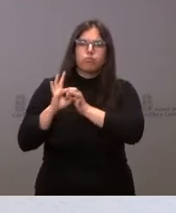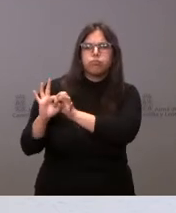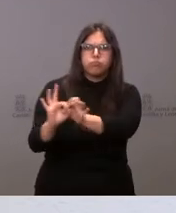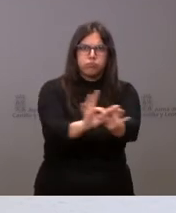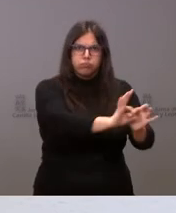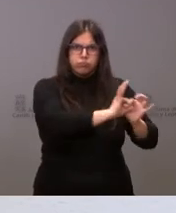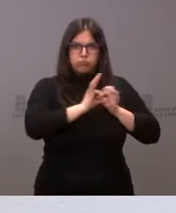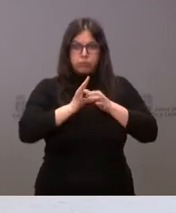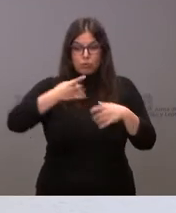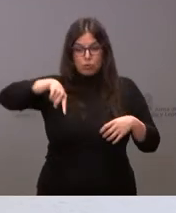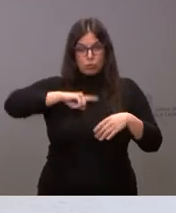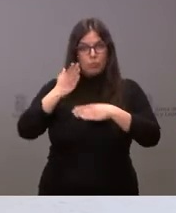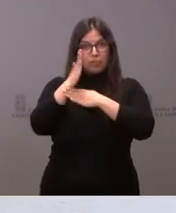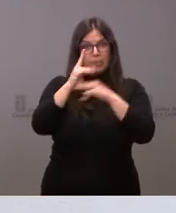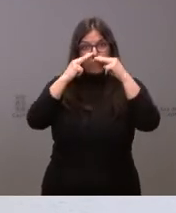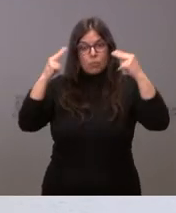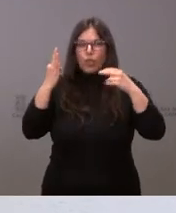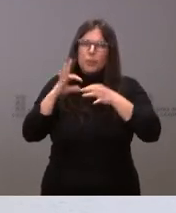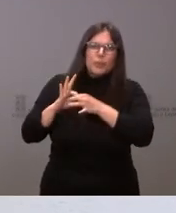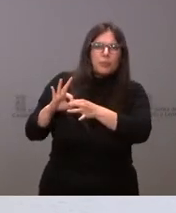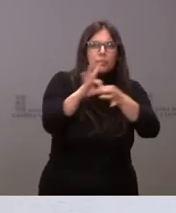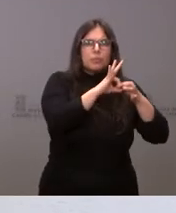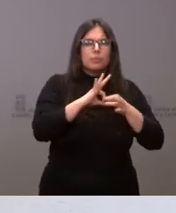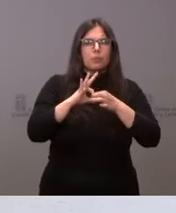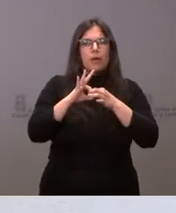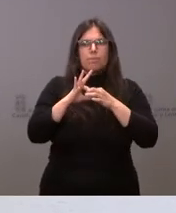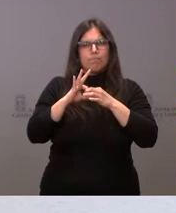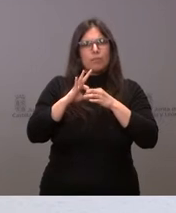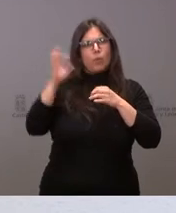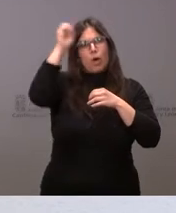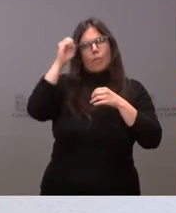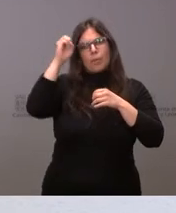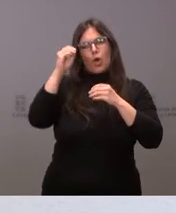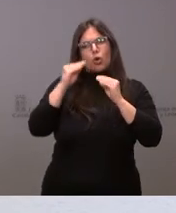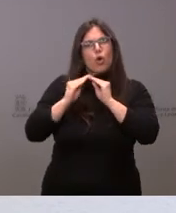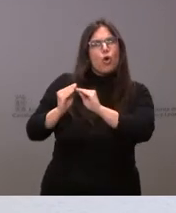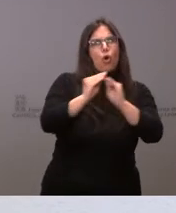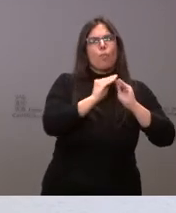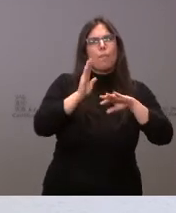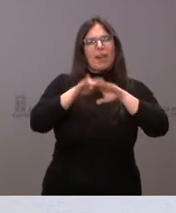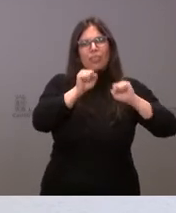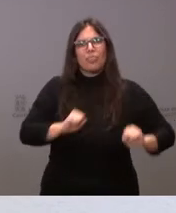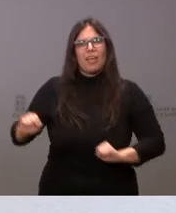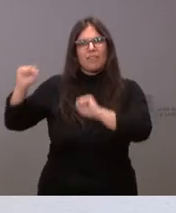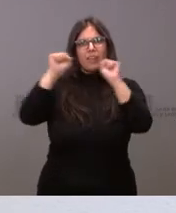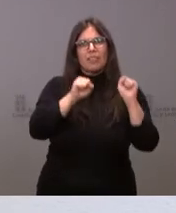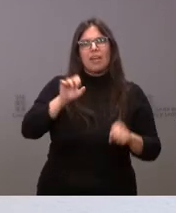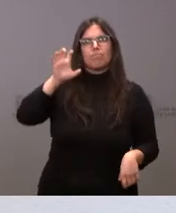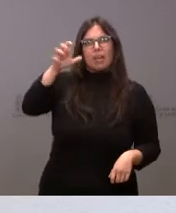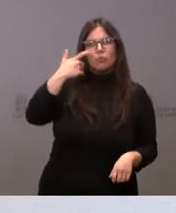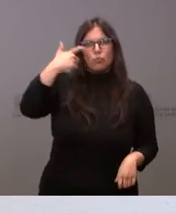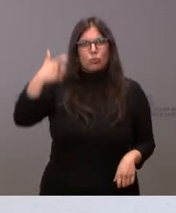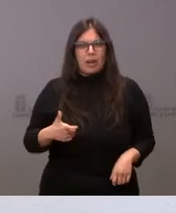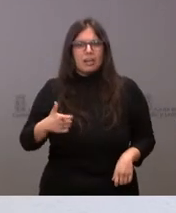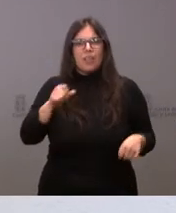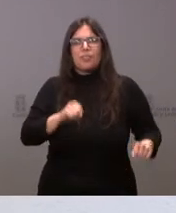tenemos representación pública para tener una postura común en la defensa del pueblo ucraniano, en